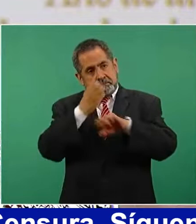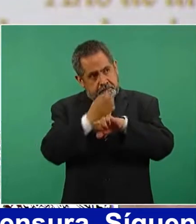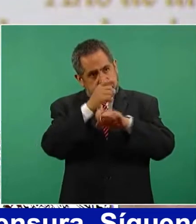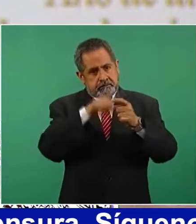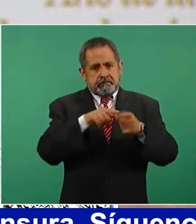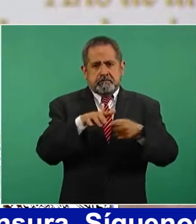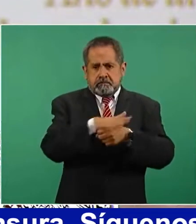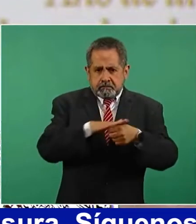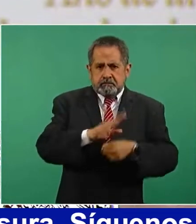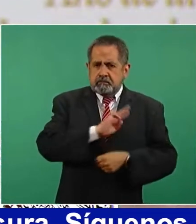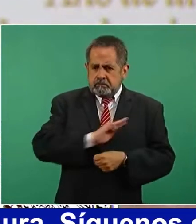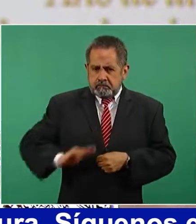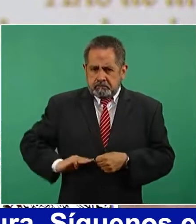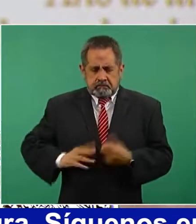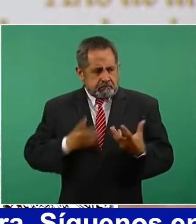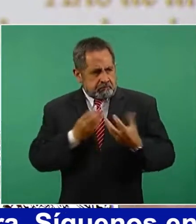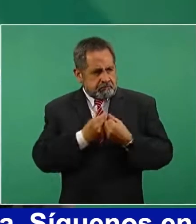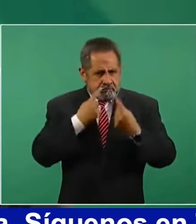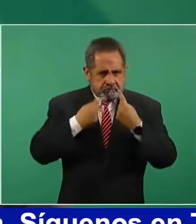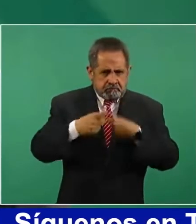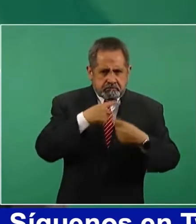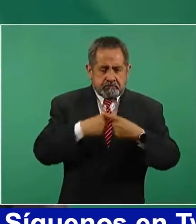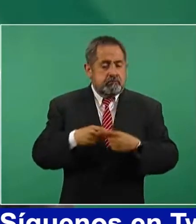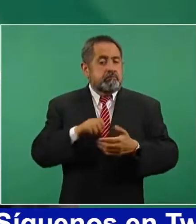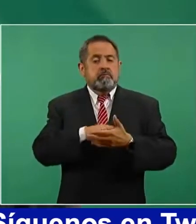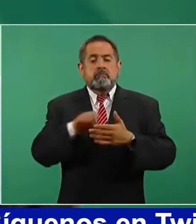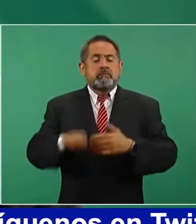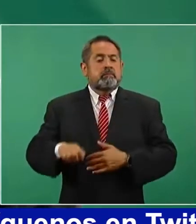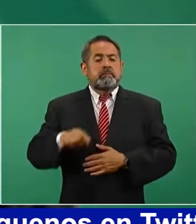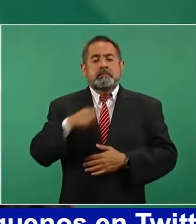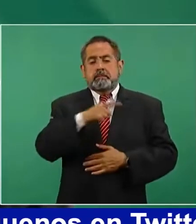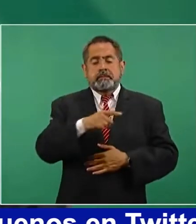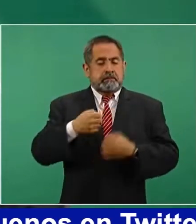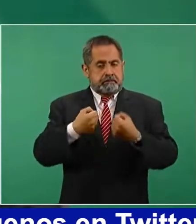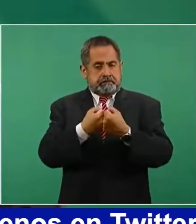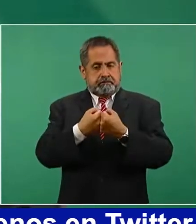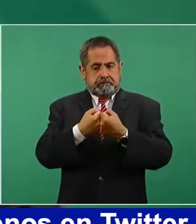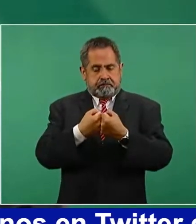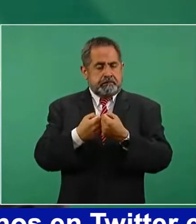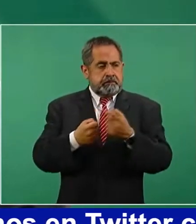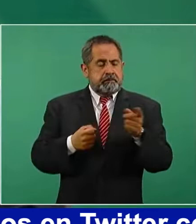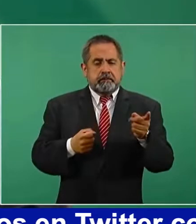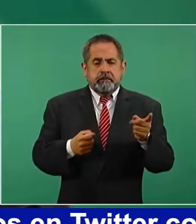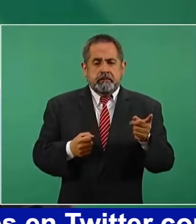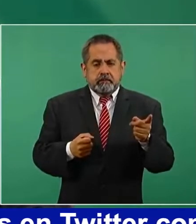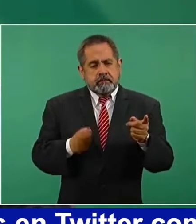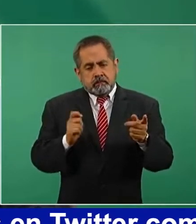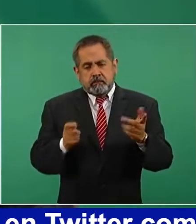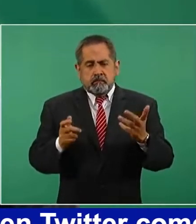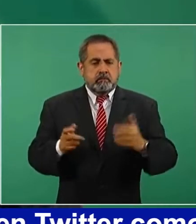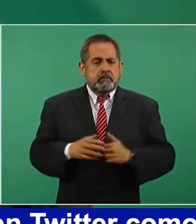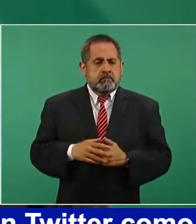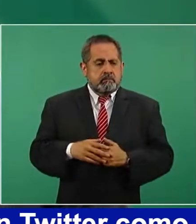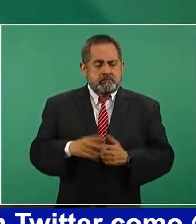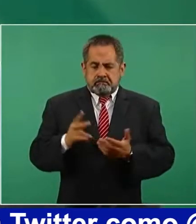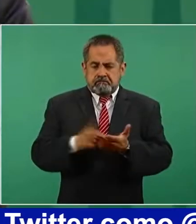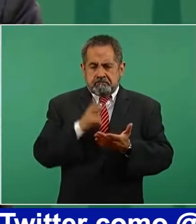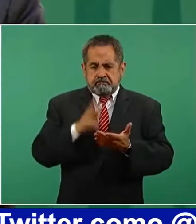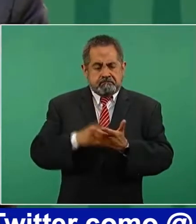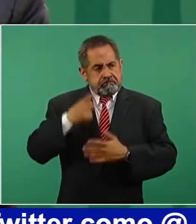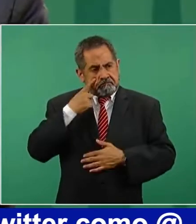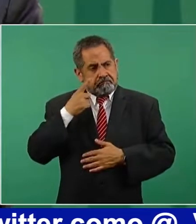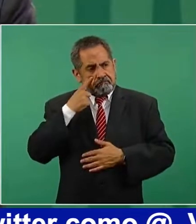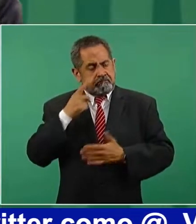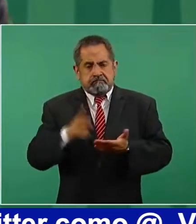municipales. En el caso de la frontera, pues constantemente